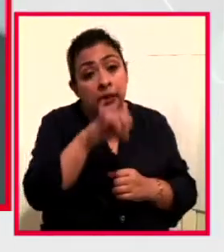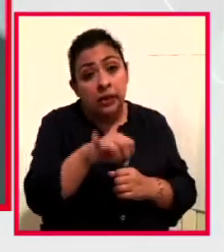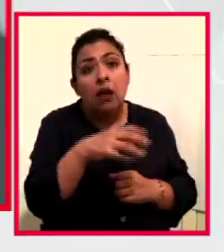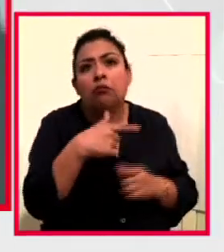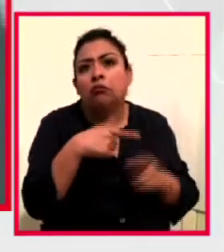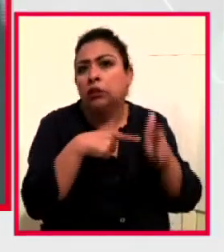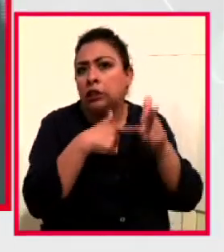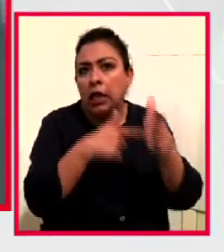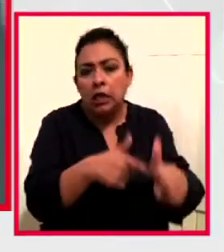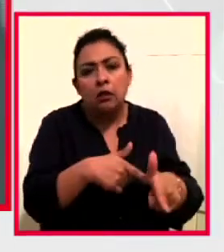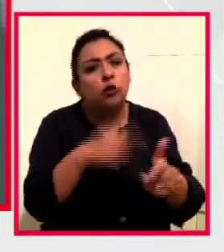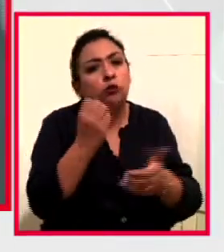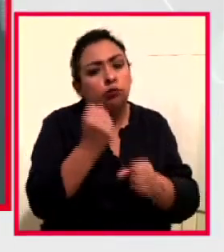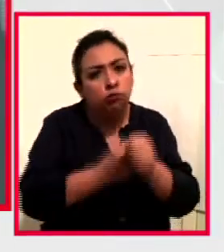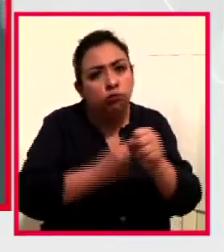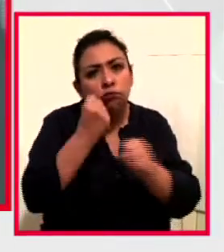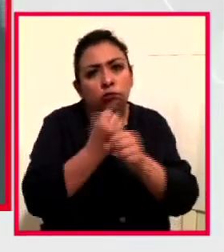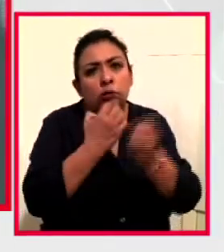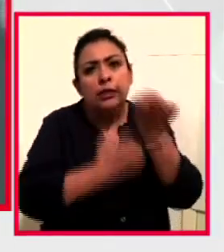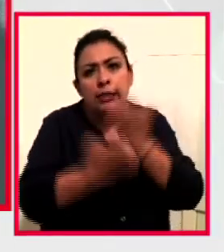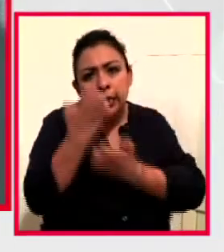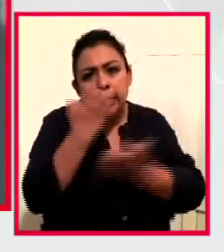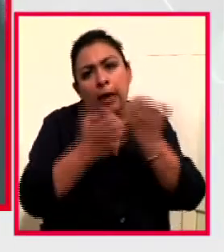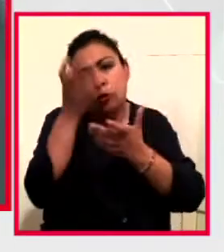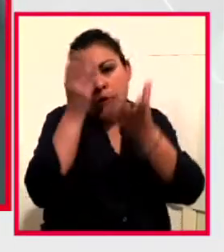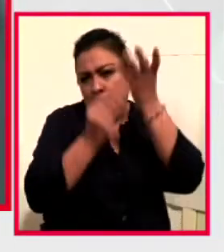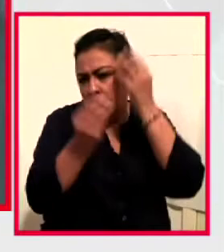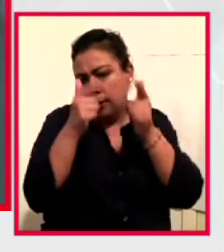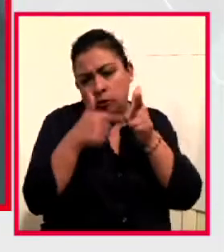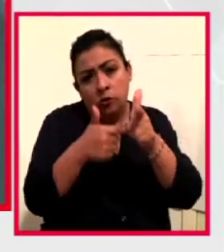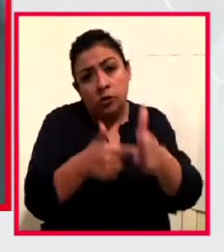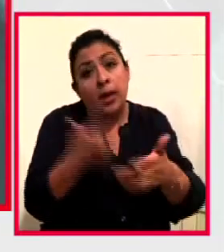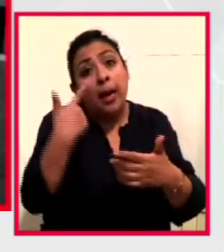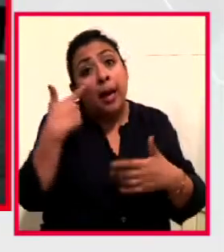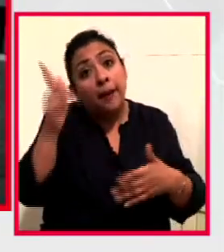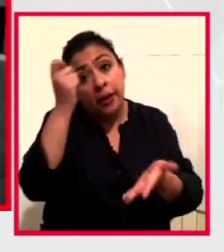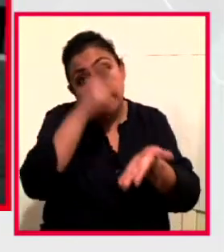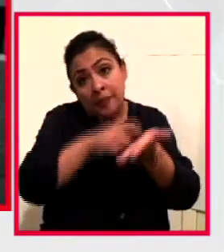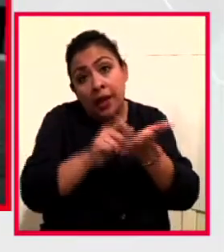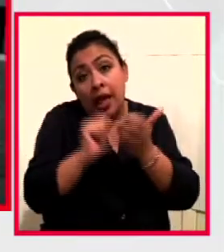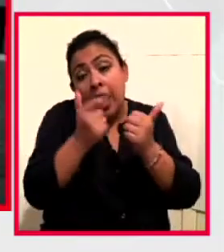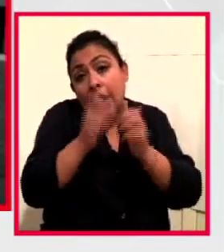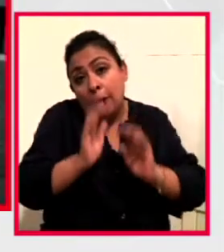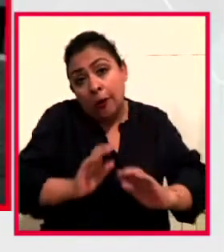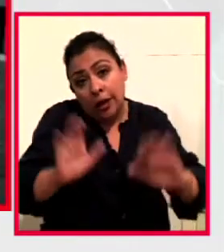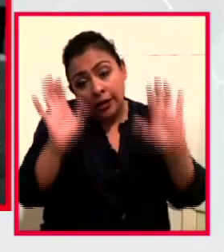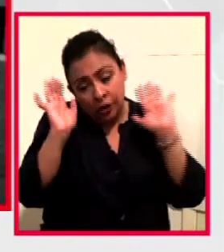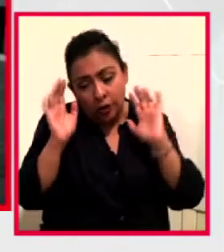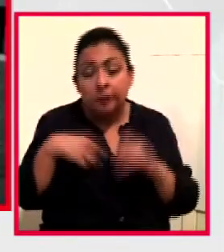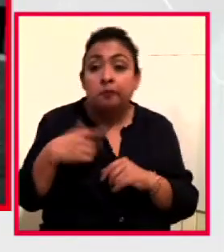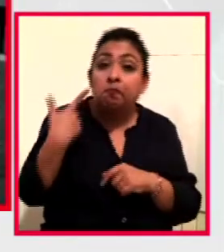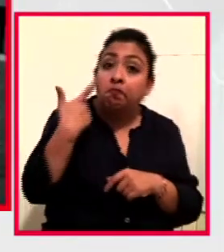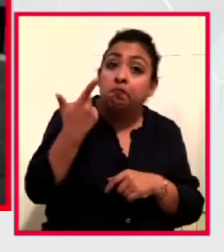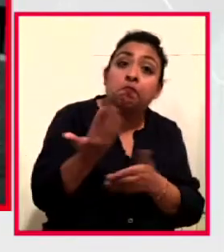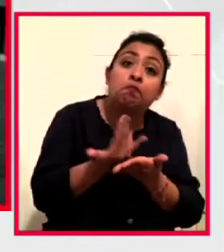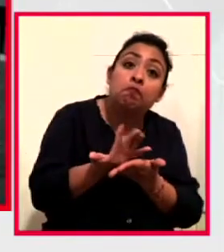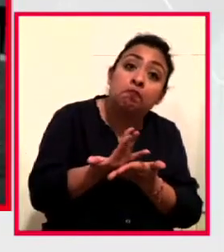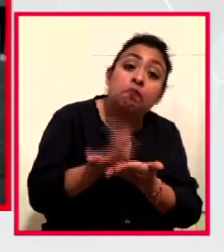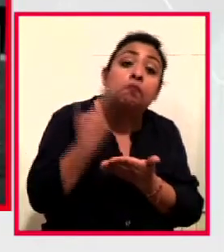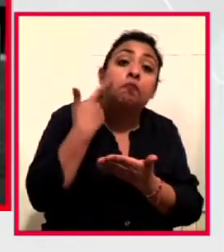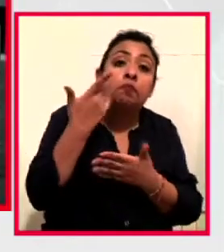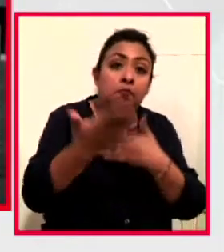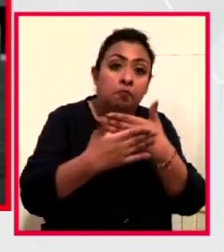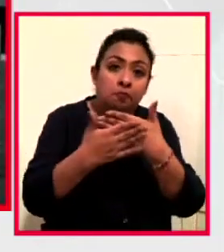Seguir ensayando, aprendiendo también y a ver si componemos algo. Pues ahí estaremos muy al pendiente de lo que venga más